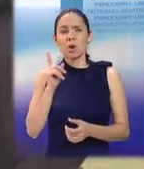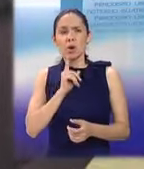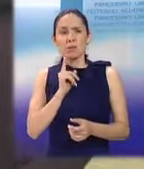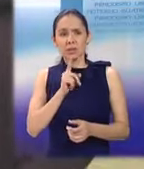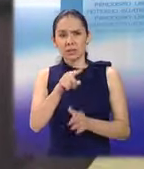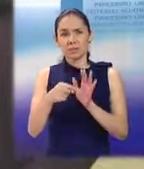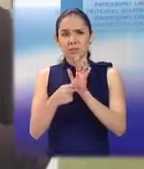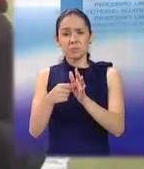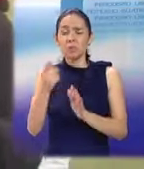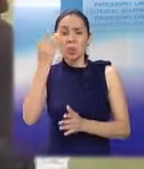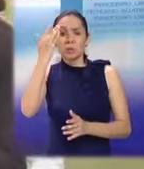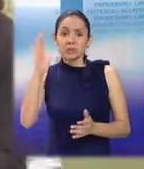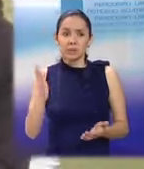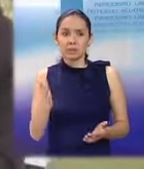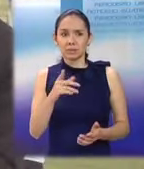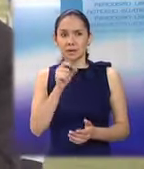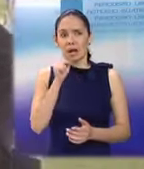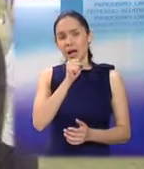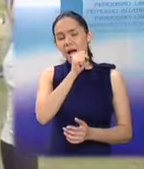saben, ¿no?